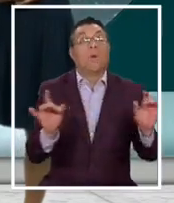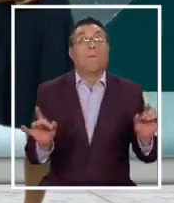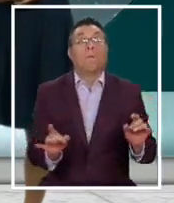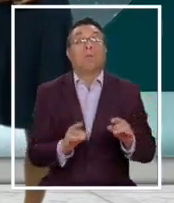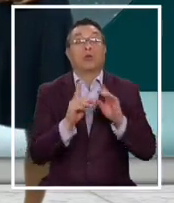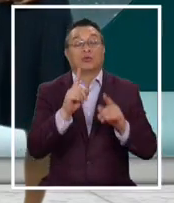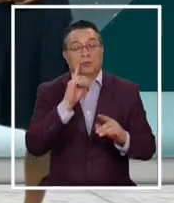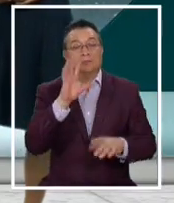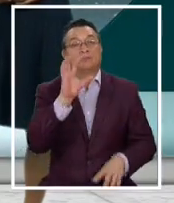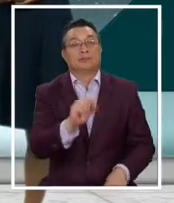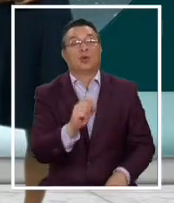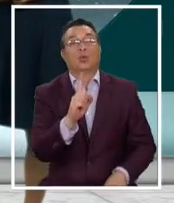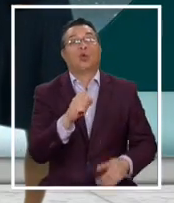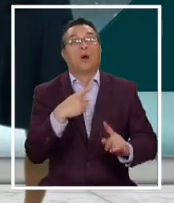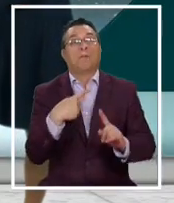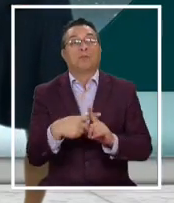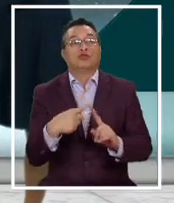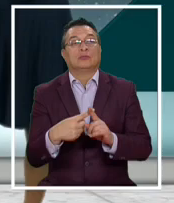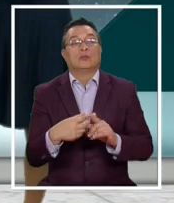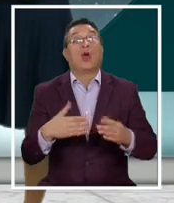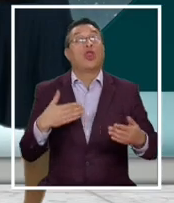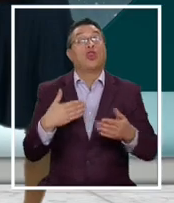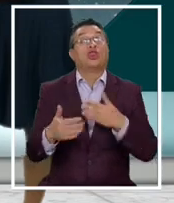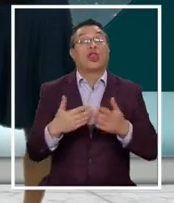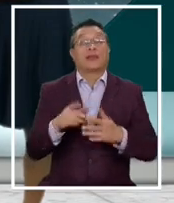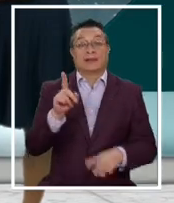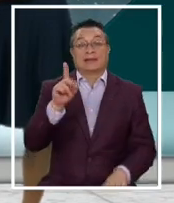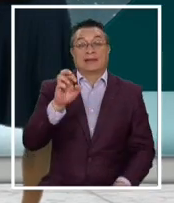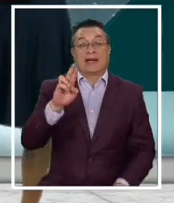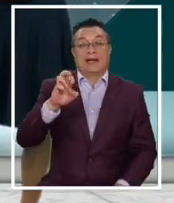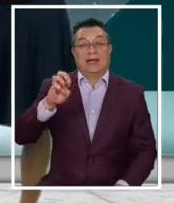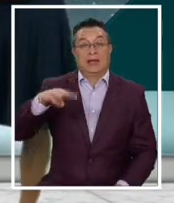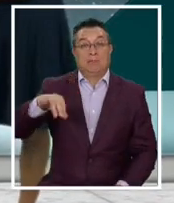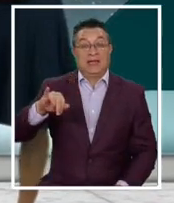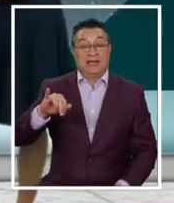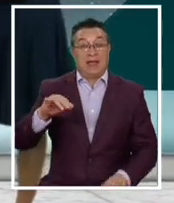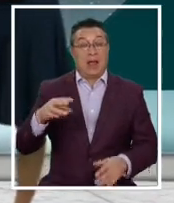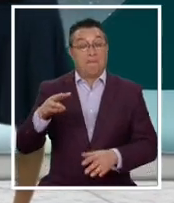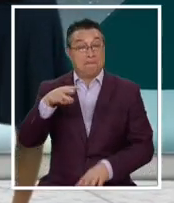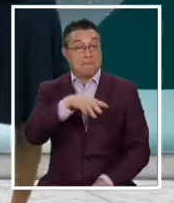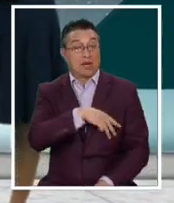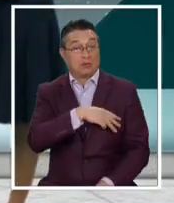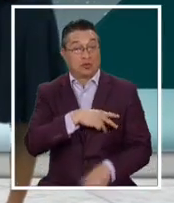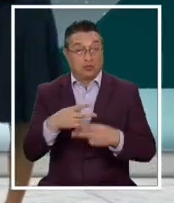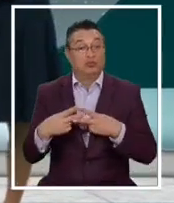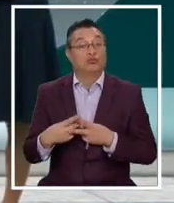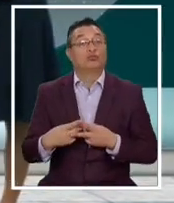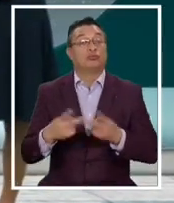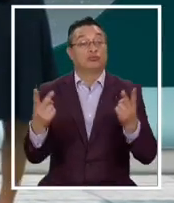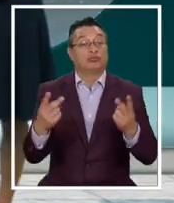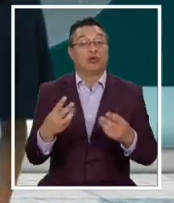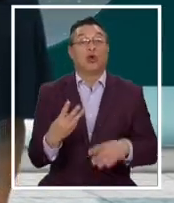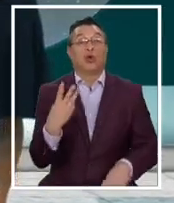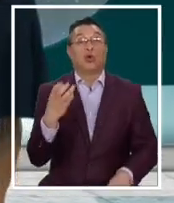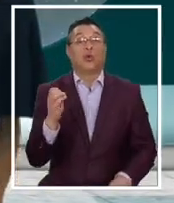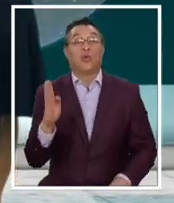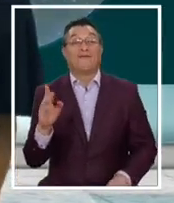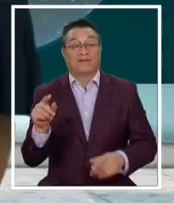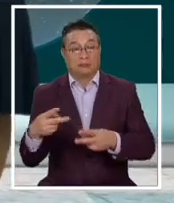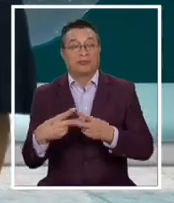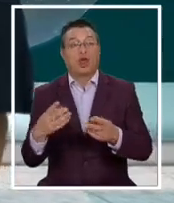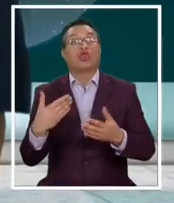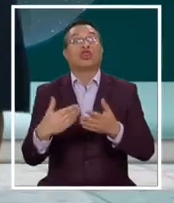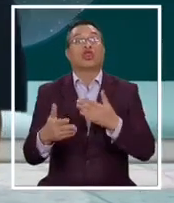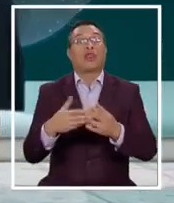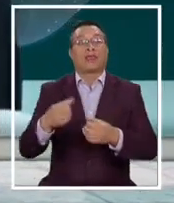detectan un caso positivo. De hecho, la Ceremi Metropolitana va a publicar en su página web dónde van a estar